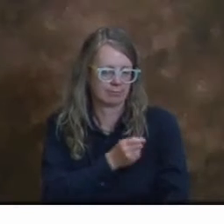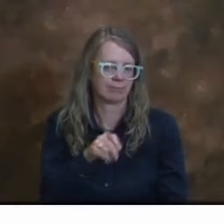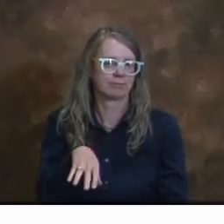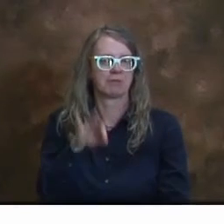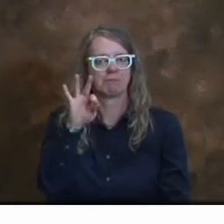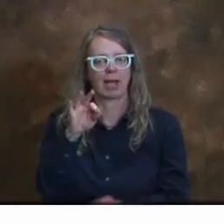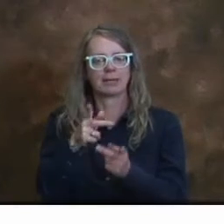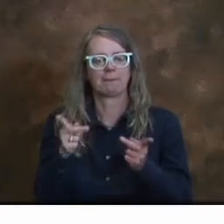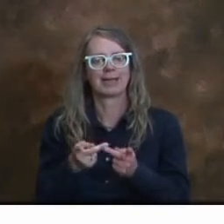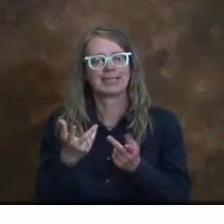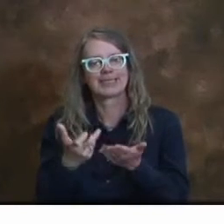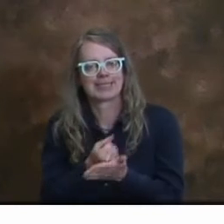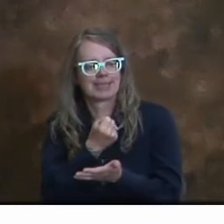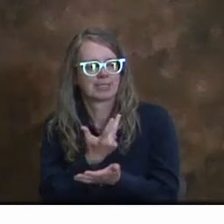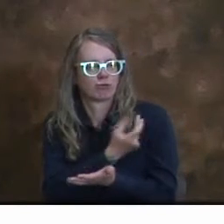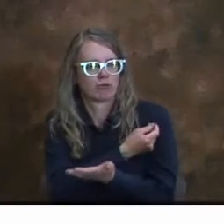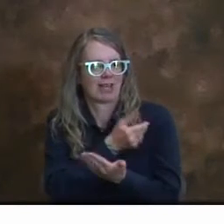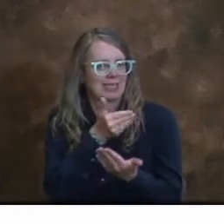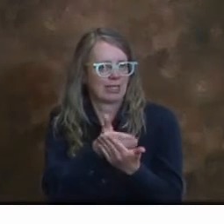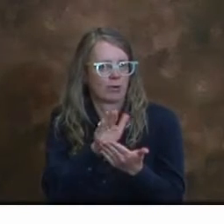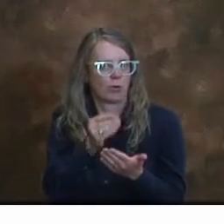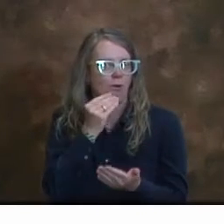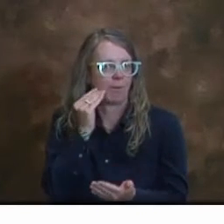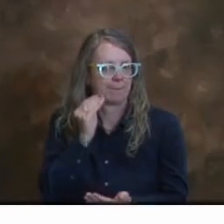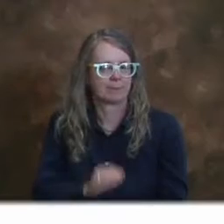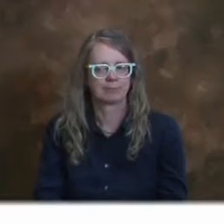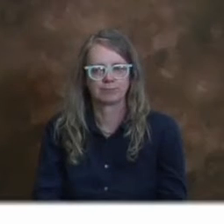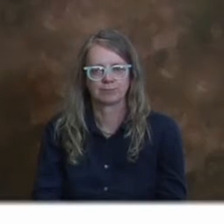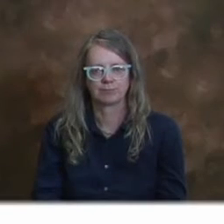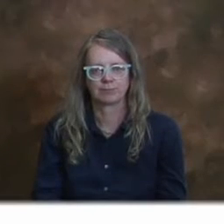en su buscador para encontrar un proveedor de vacunas cerca de usted.